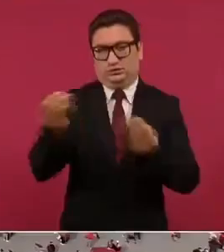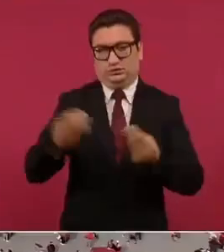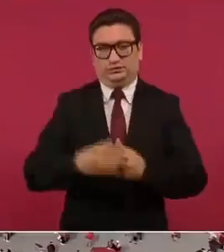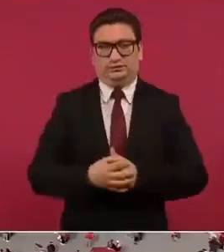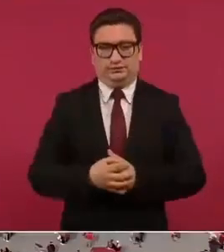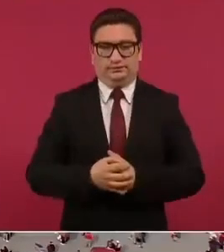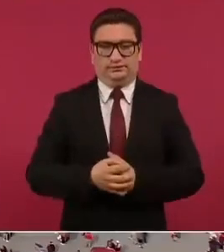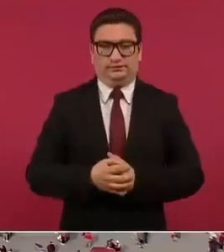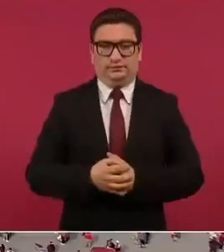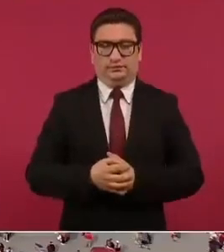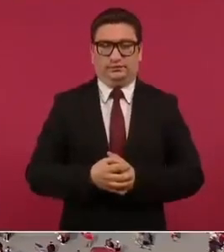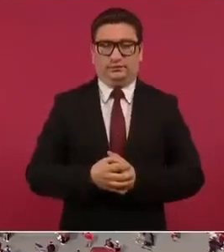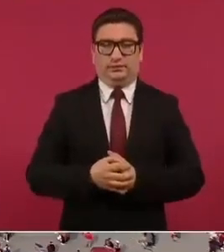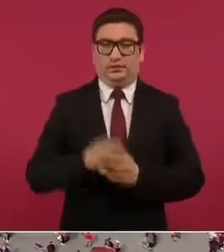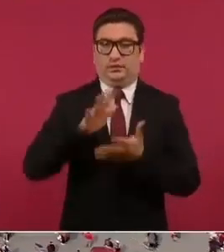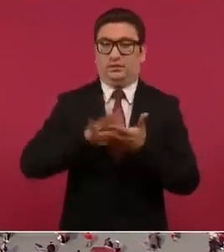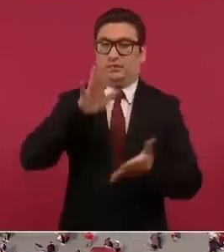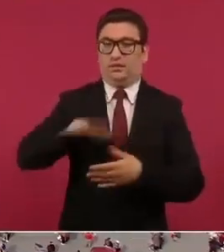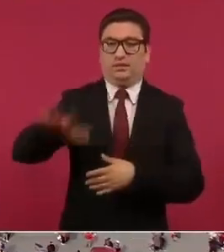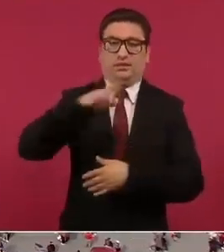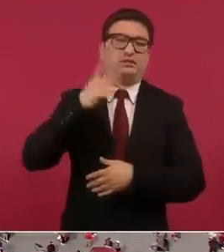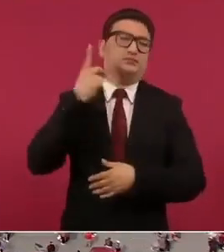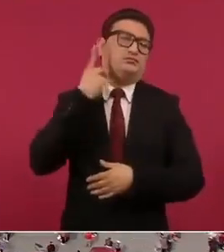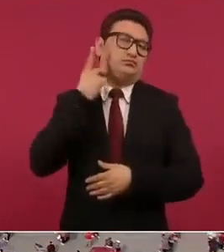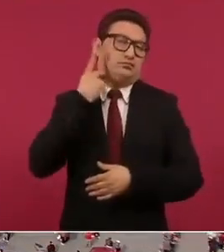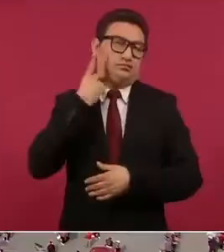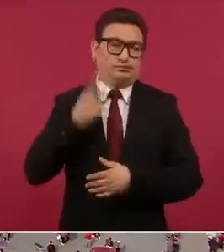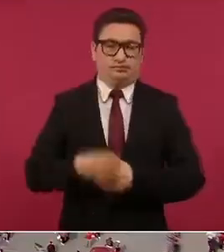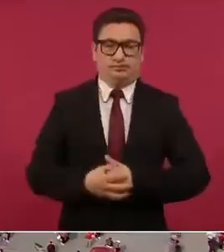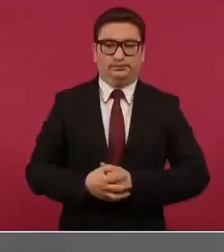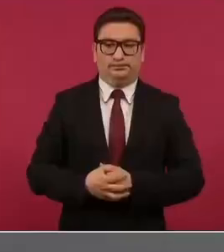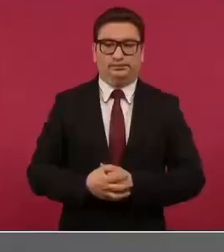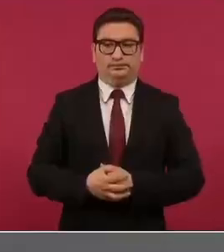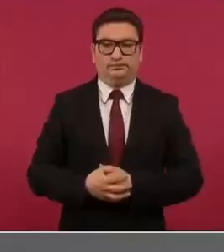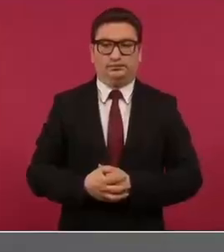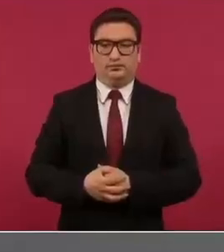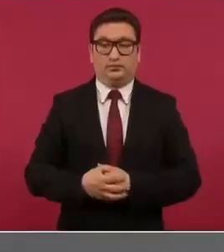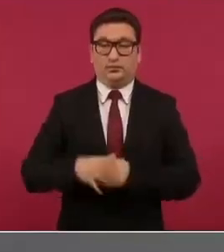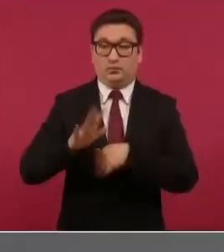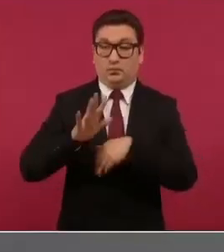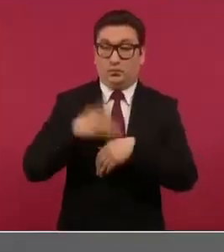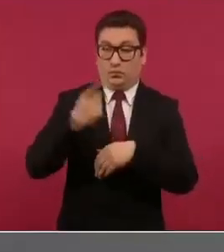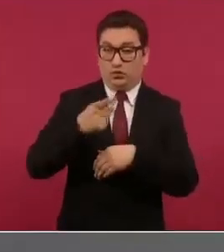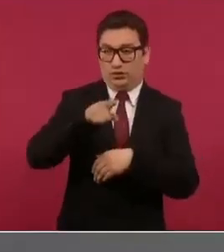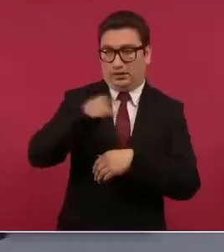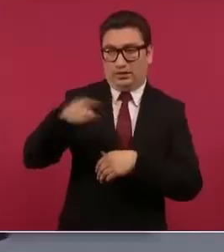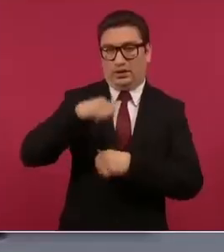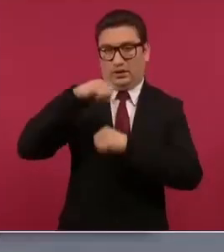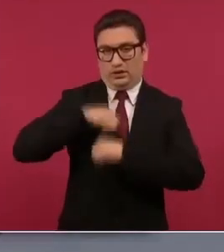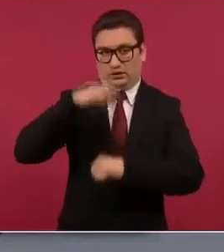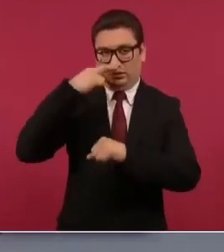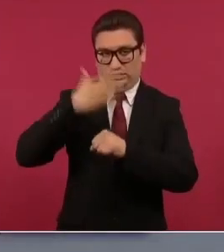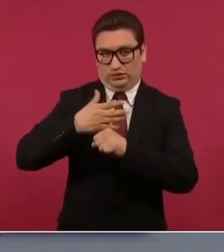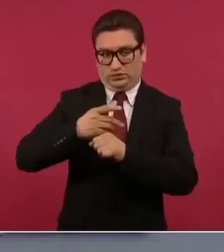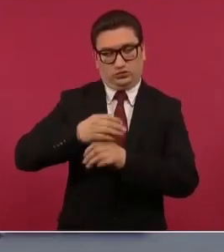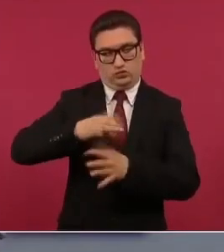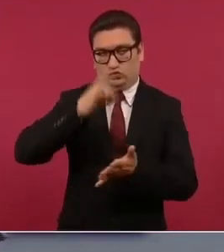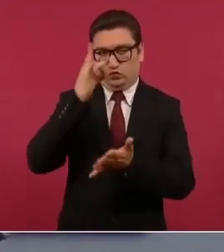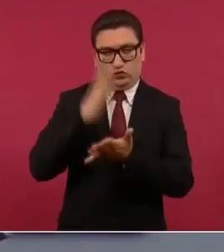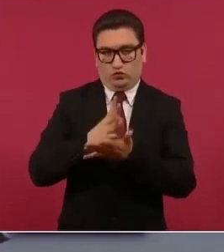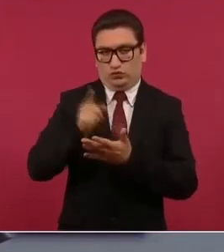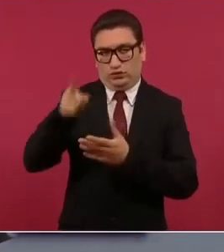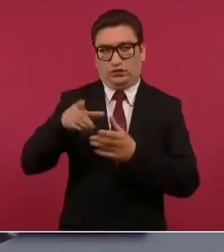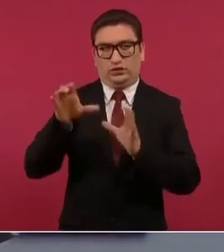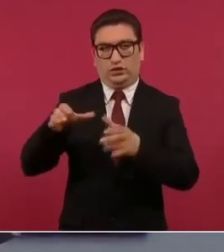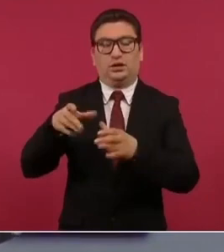sobre todo a los diputados porque esa facultad exclusiva de